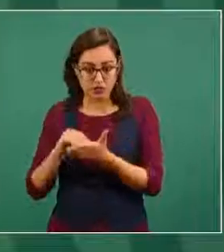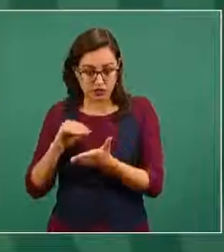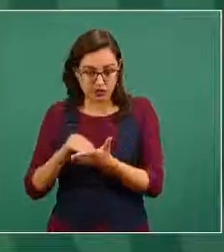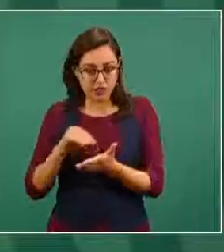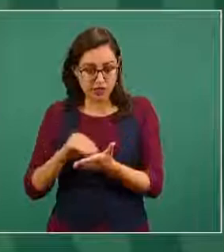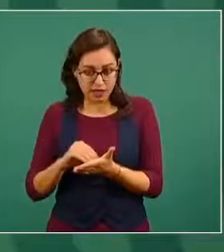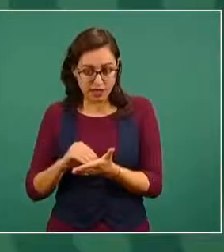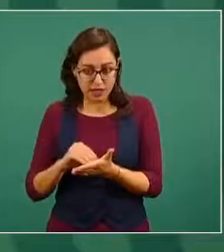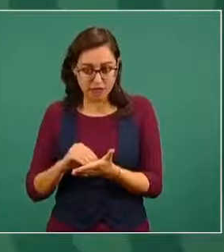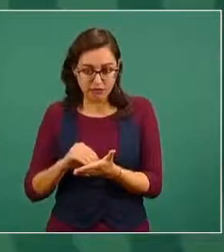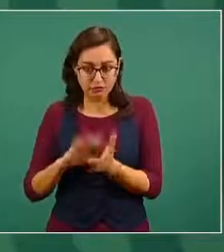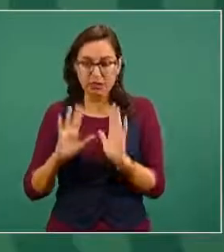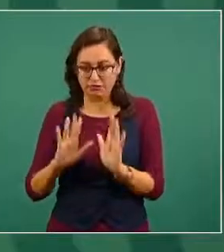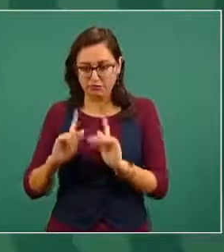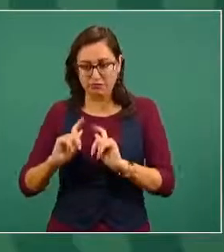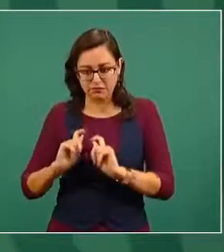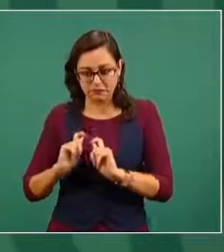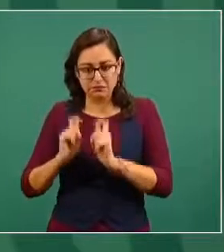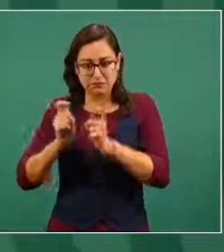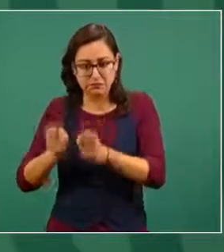se lleve a cabo